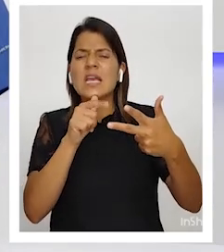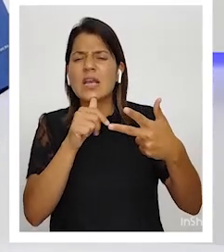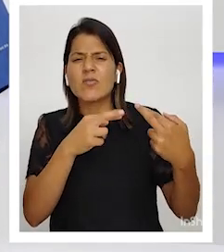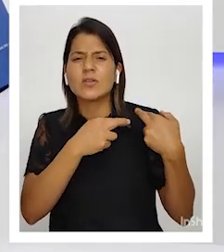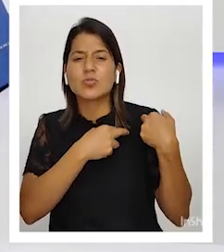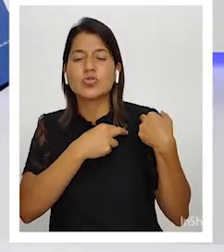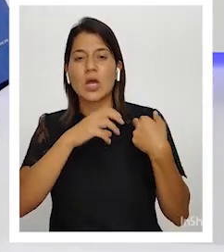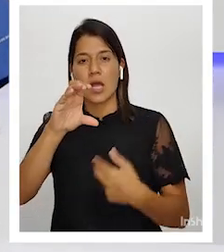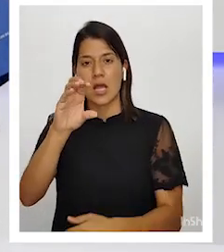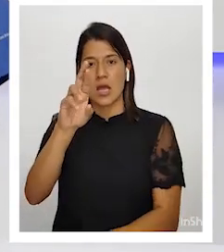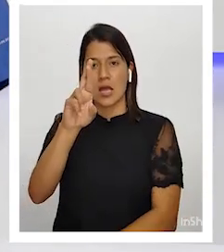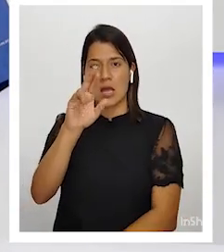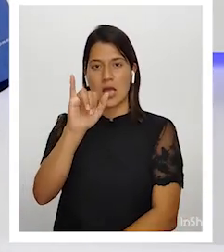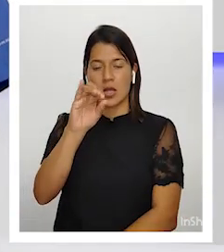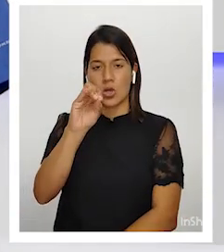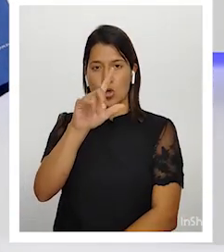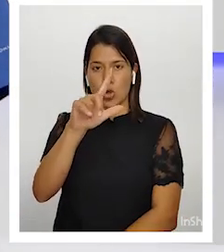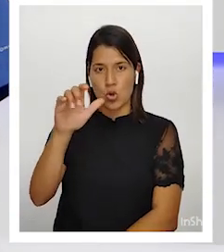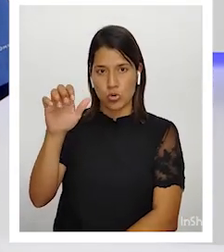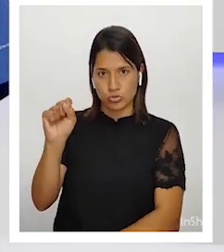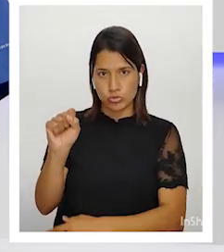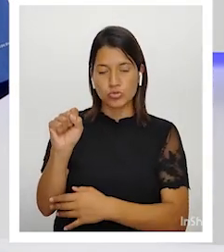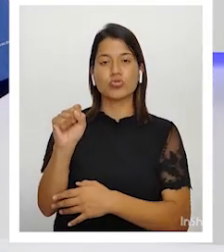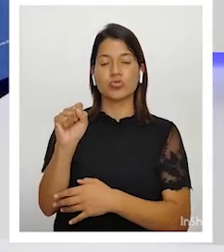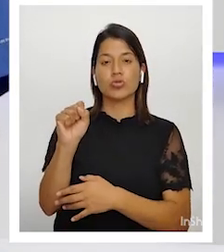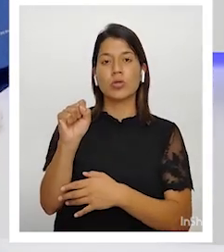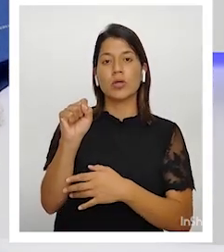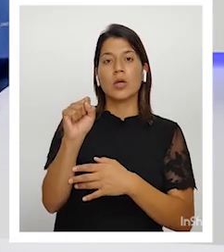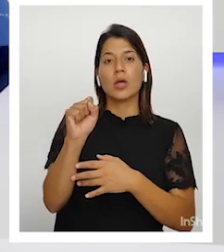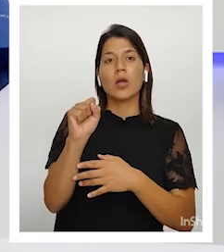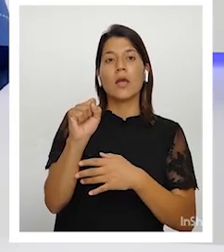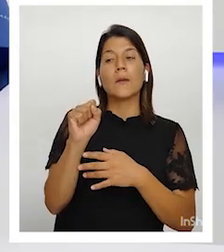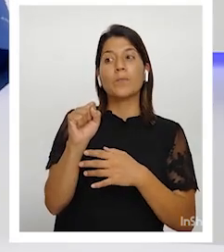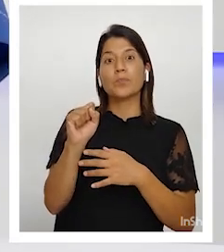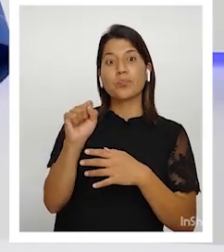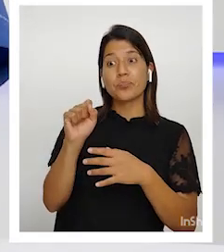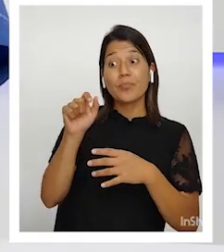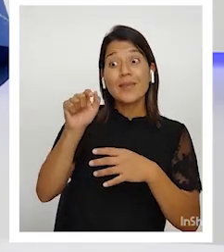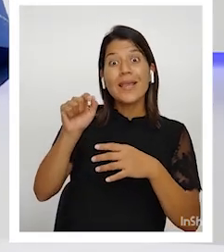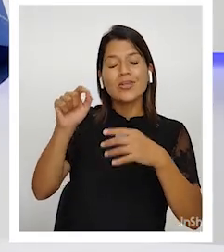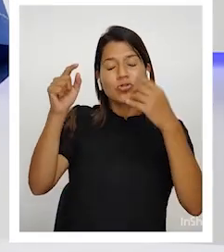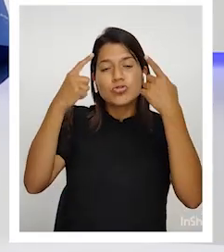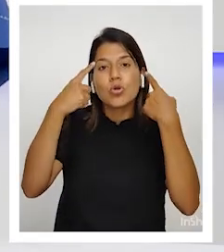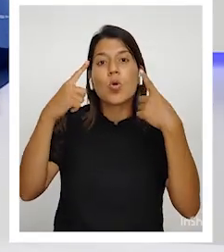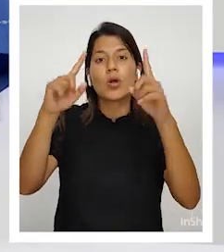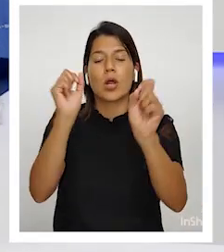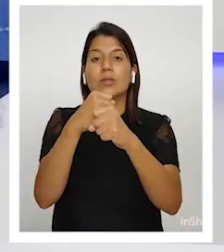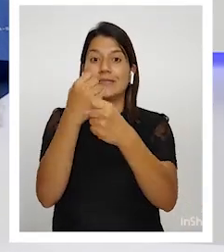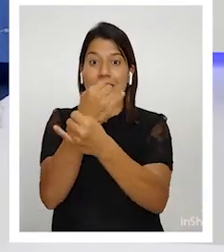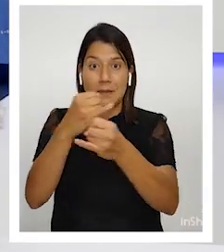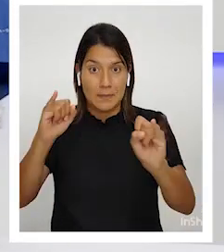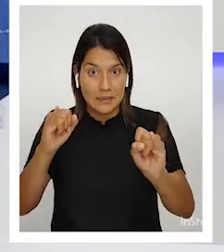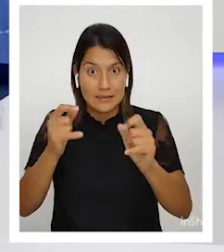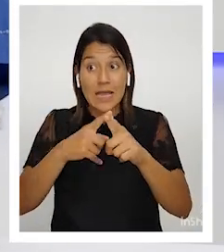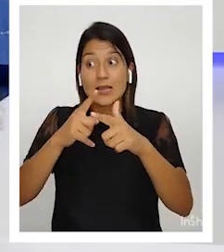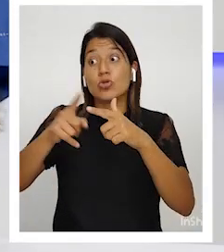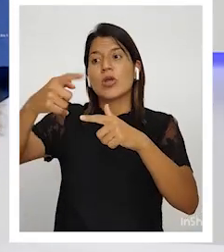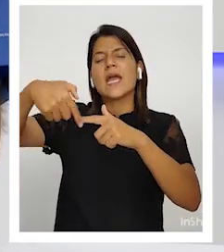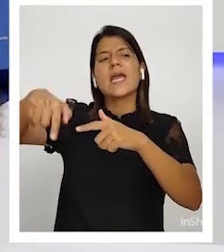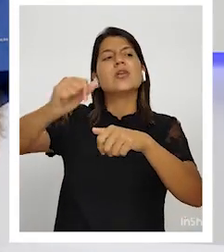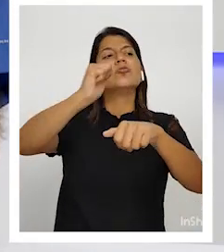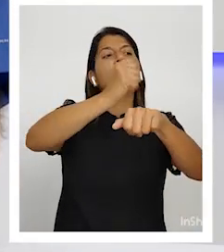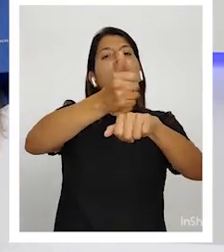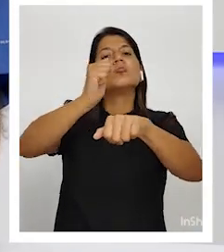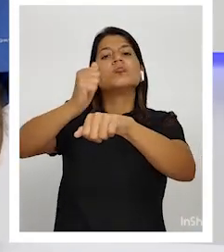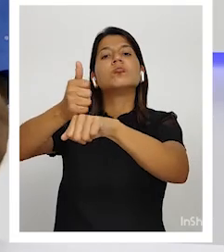conquistadores, los que hicieron la independencia. Y crearon repúblicas, que era lo que estaba de moda por la